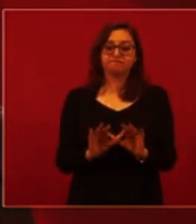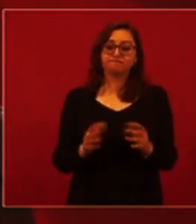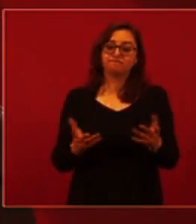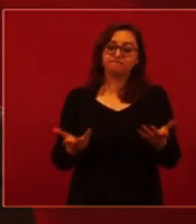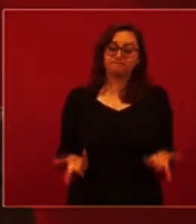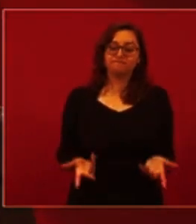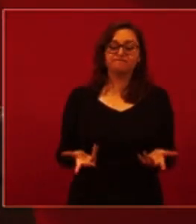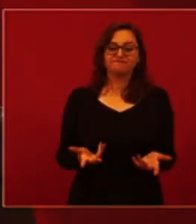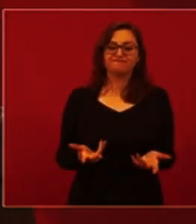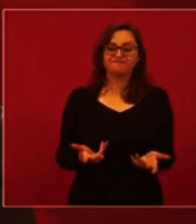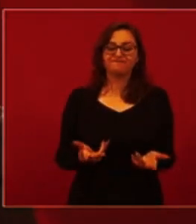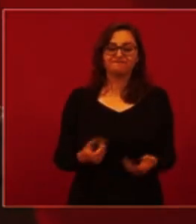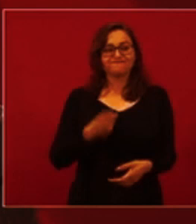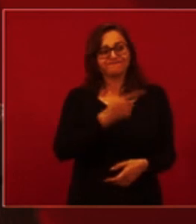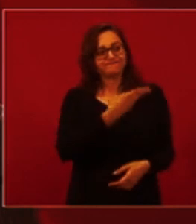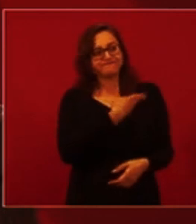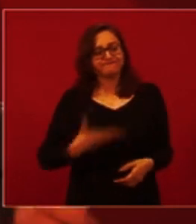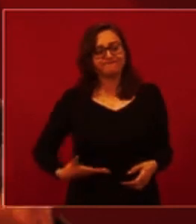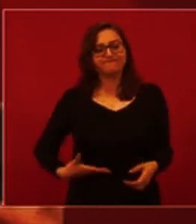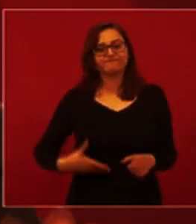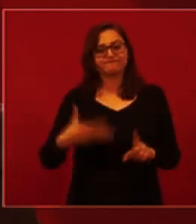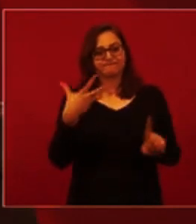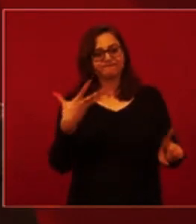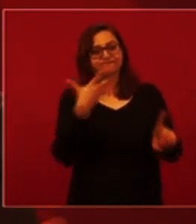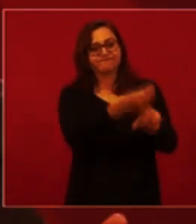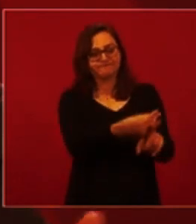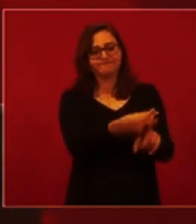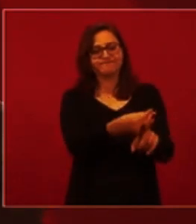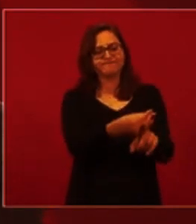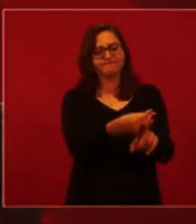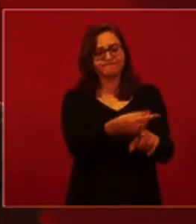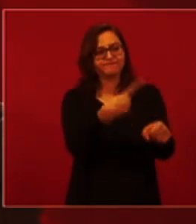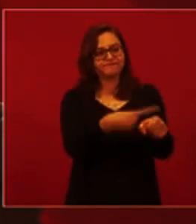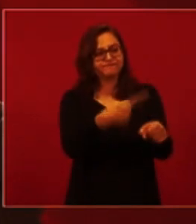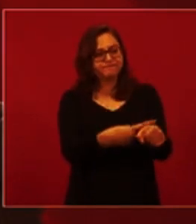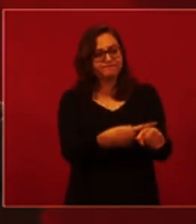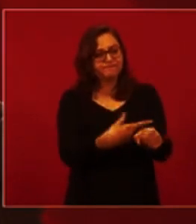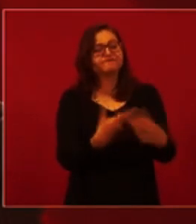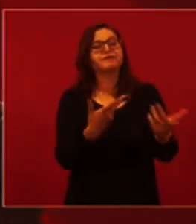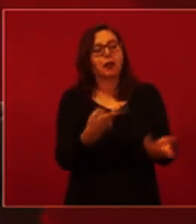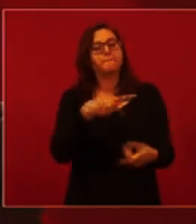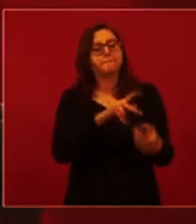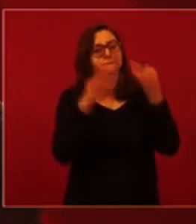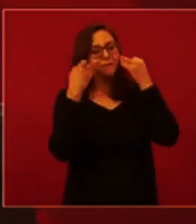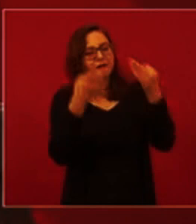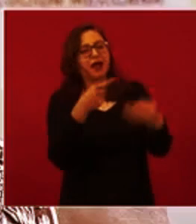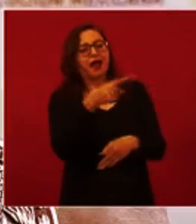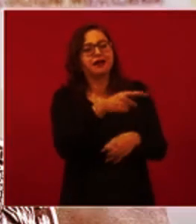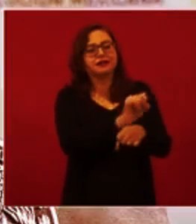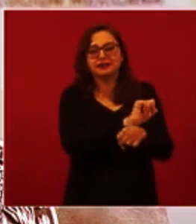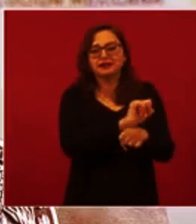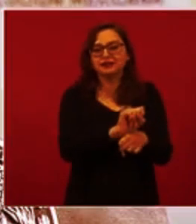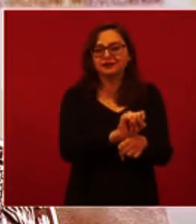contagio del presidente nos ilustra en este caso exactamente lo que ocurre con la variante Omicron.